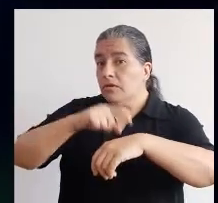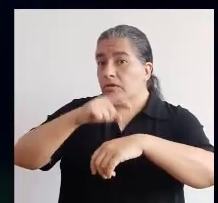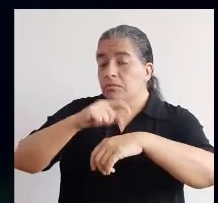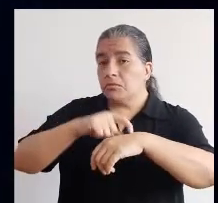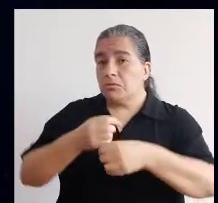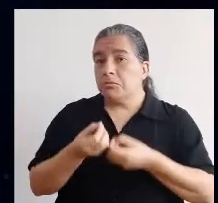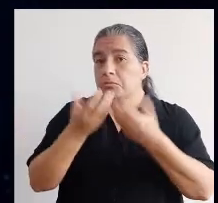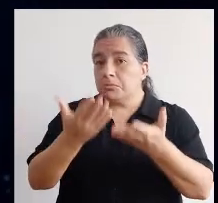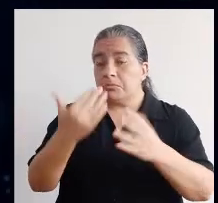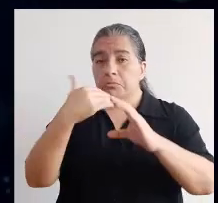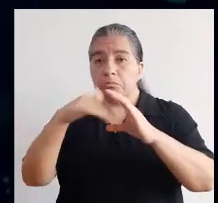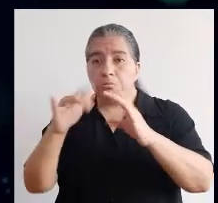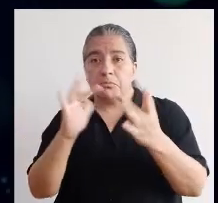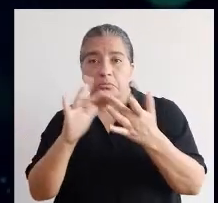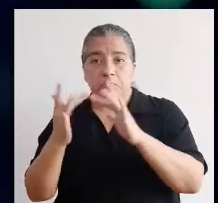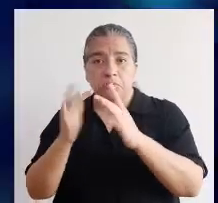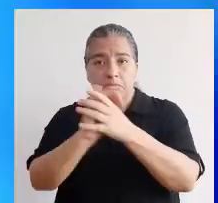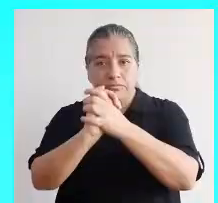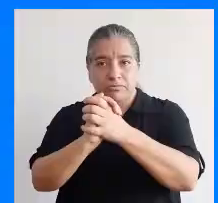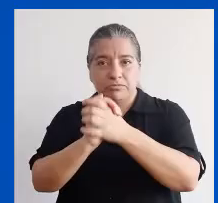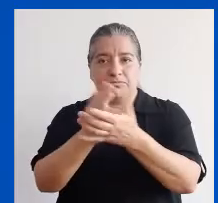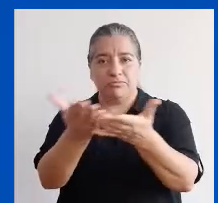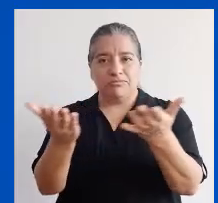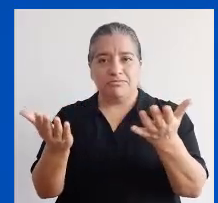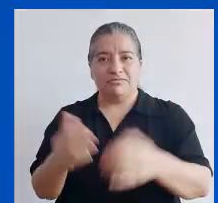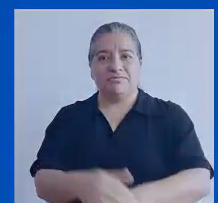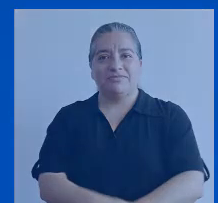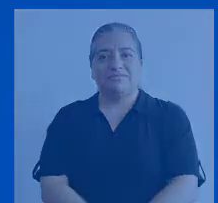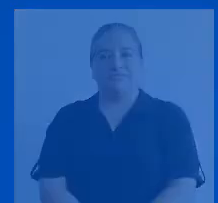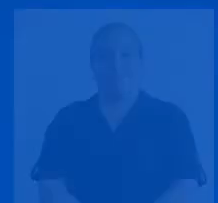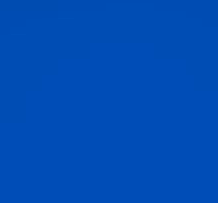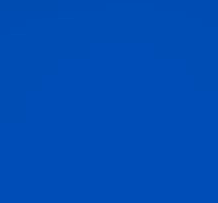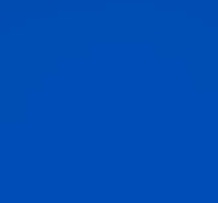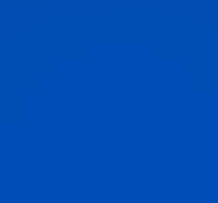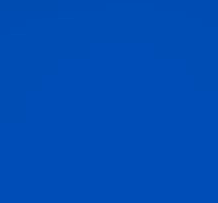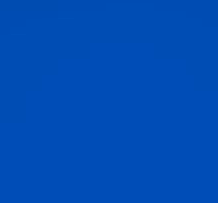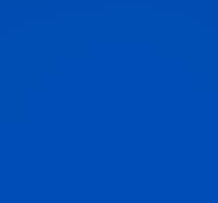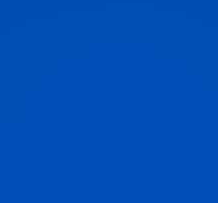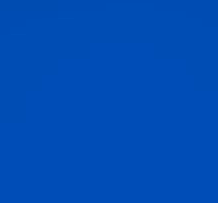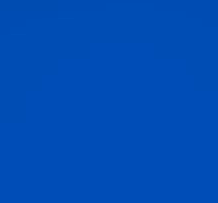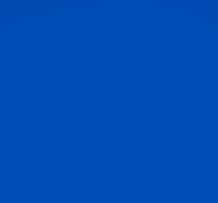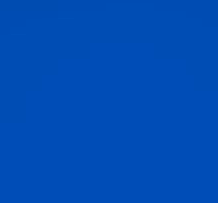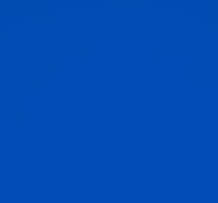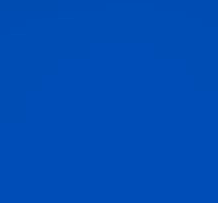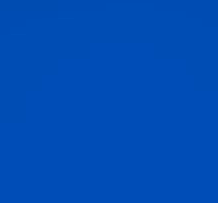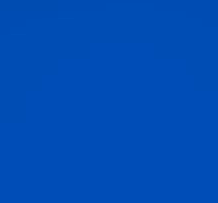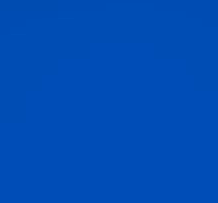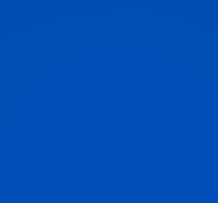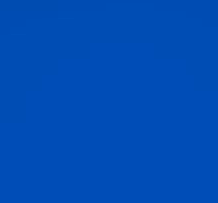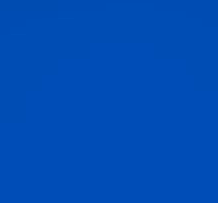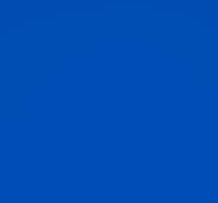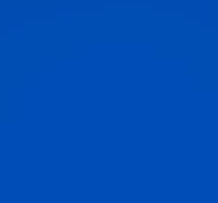compartir con amigos. Gracias por ver el video.